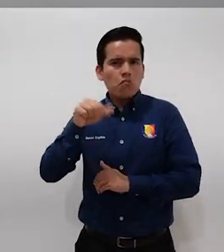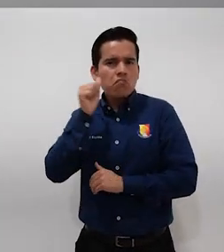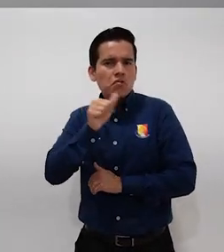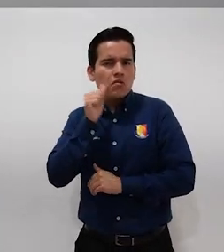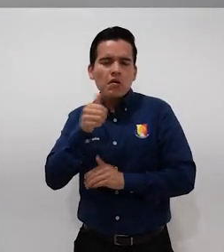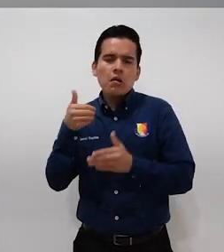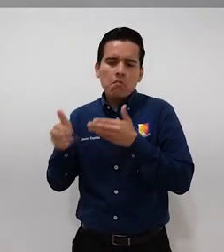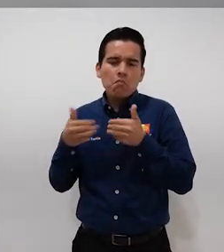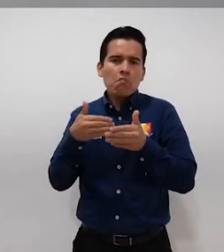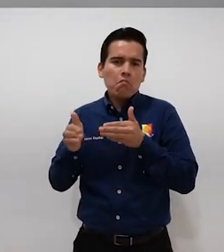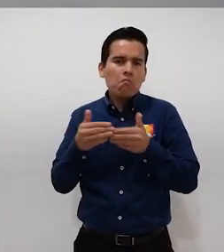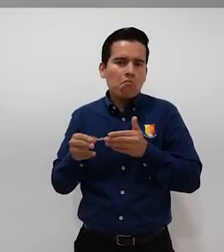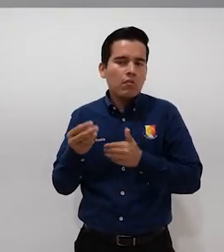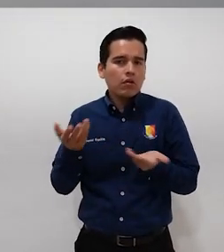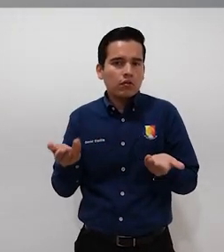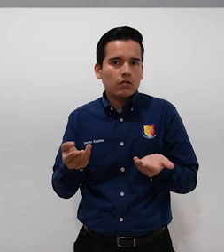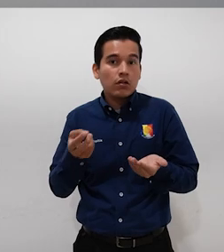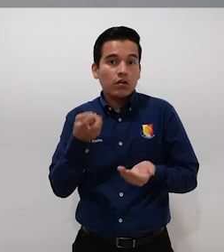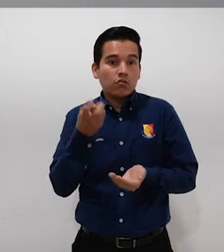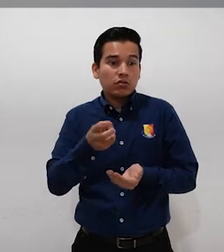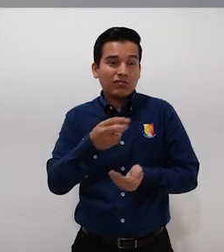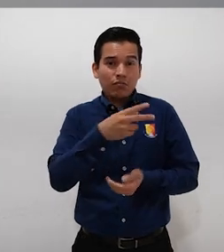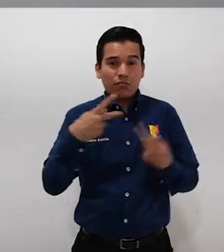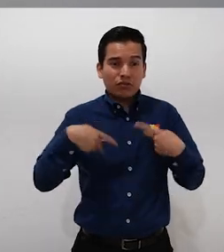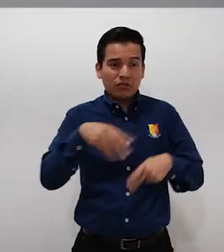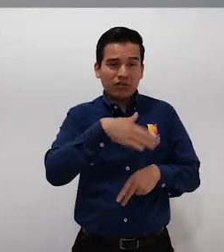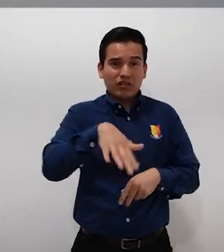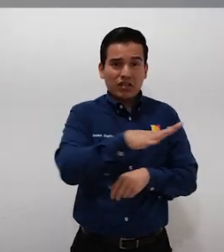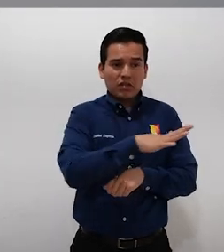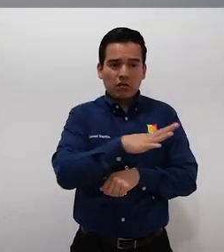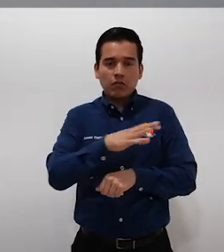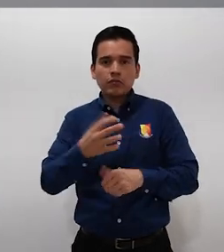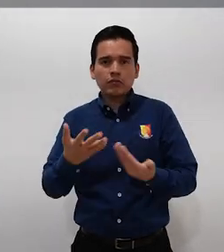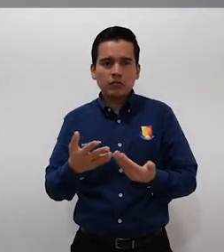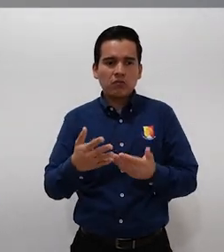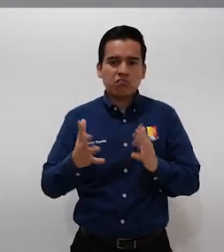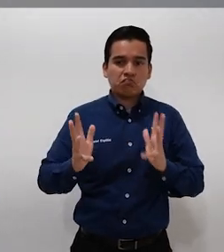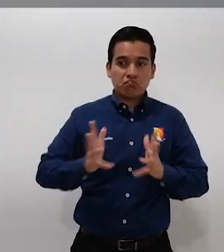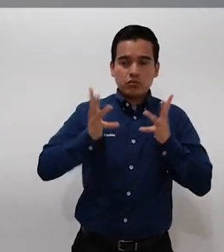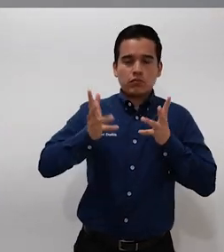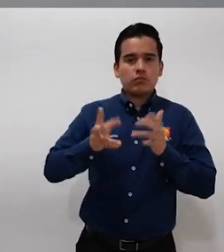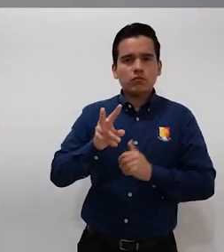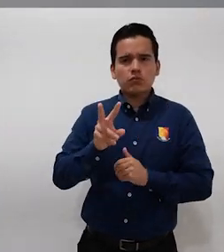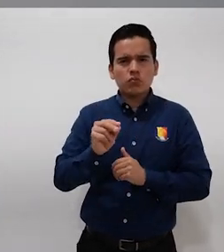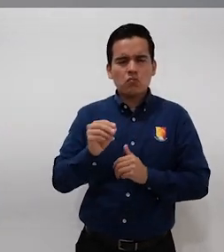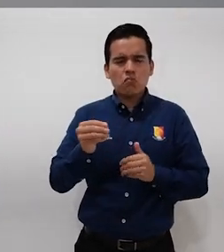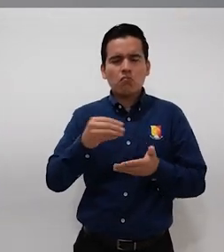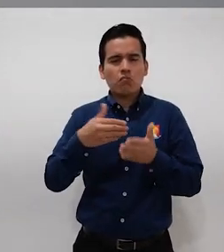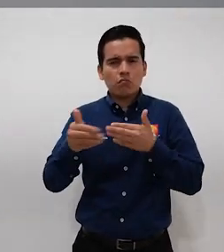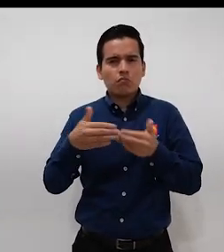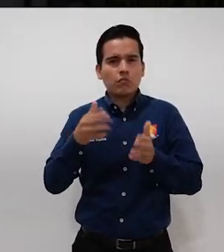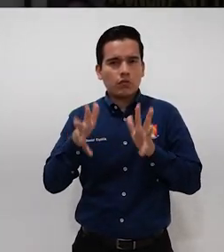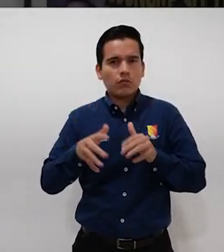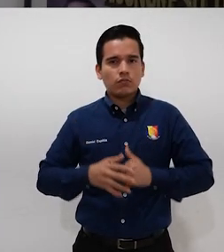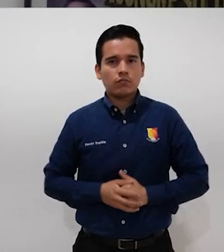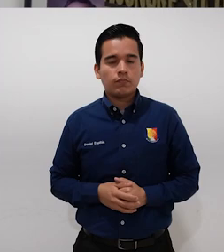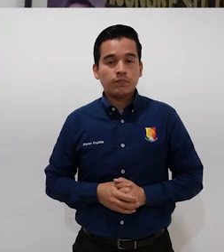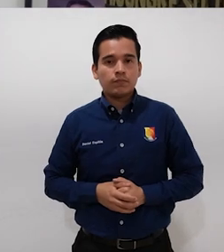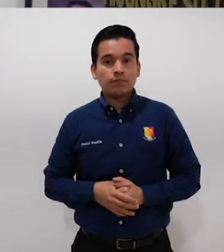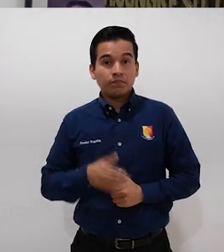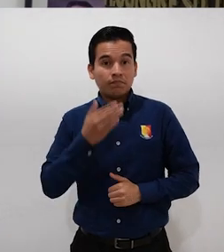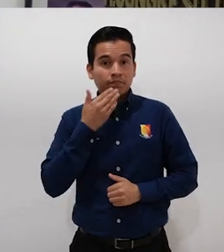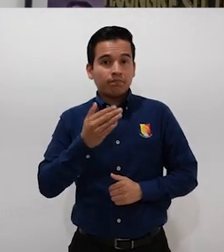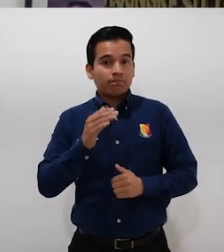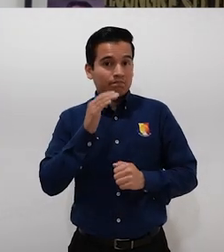realmente no hay nada de que vaya a impactar a la ciudadanía. De hecho, se está cobrando actualmente como queda ahorita en el catálogo de esta propia ley de derechos y productos. Y para